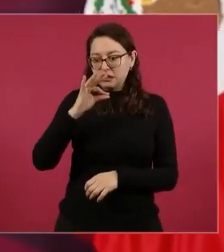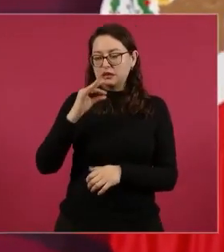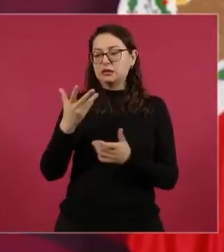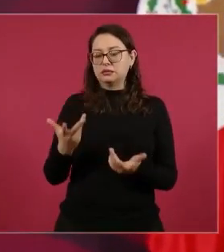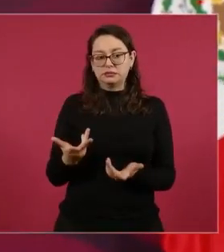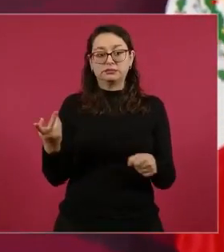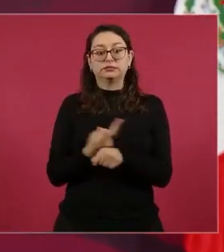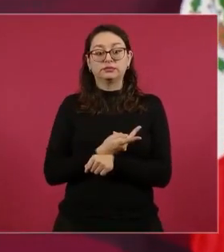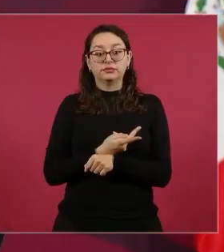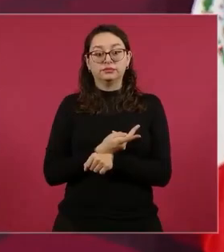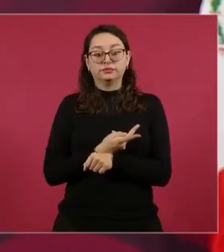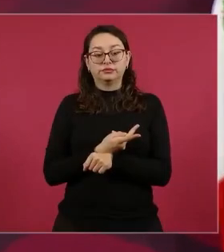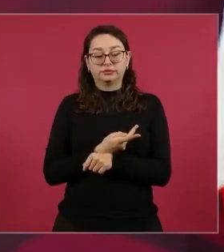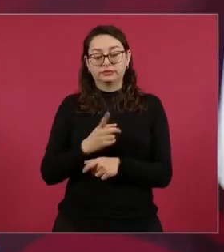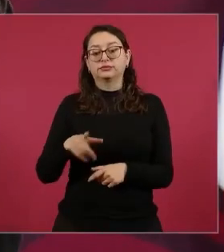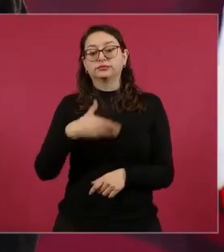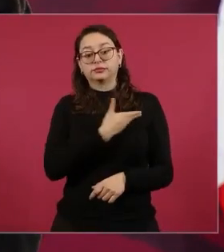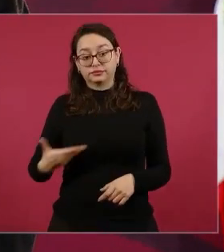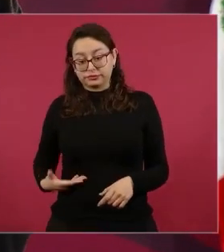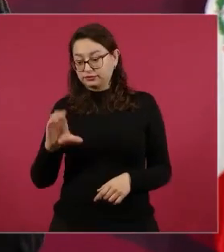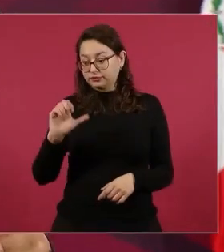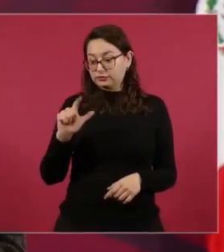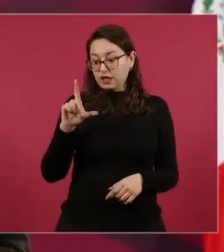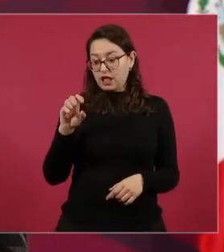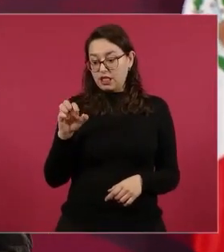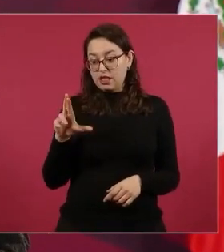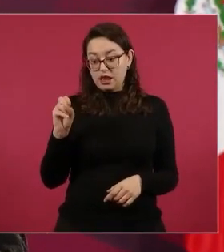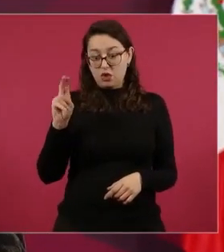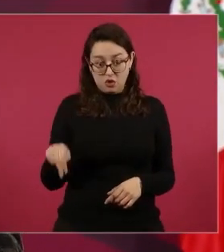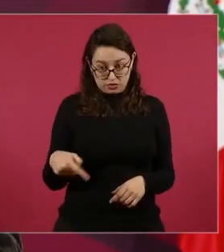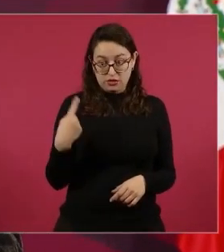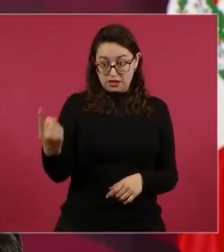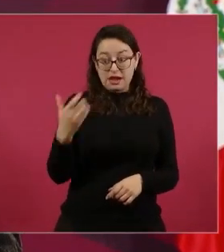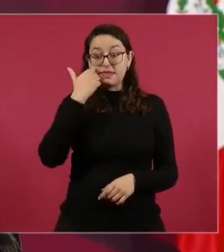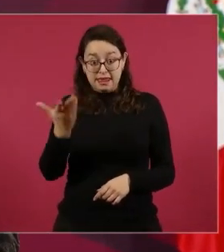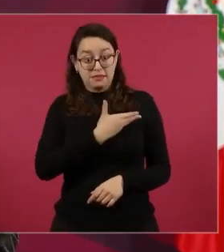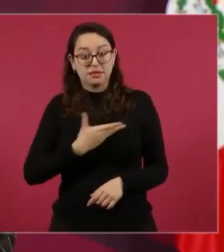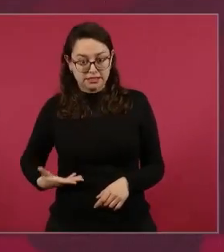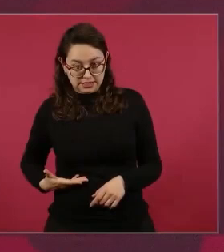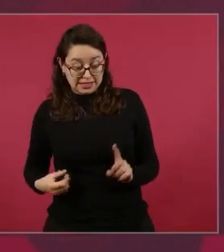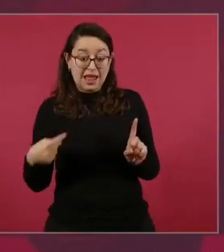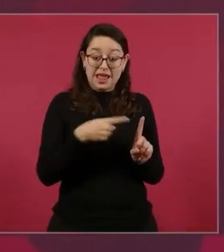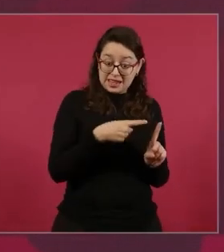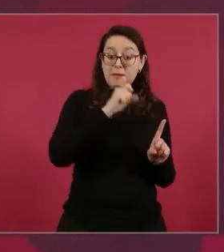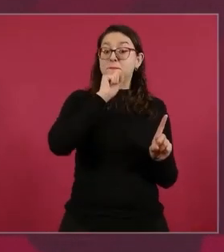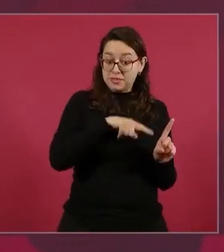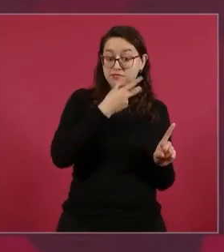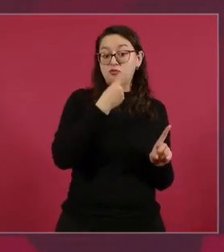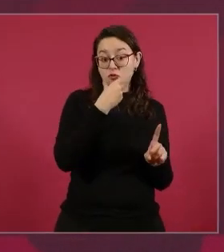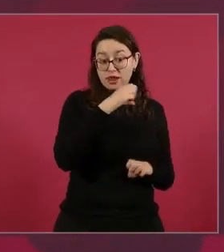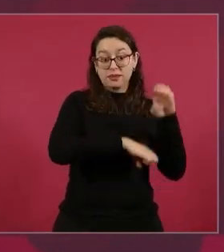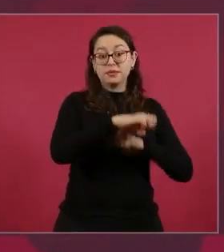azcárraga cuando la campaña de calderón era el presidente de la sociedad de